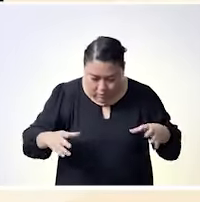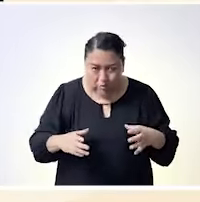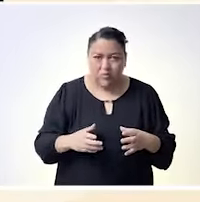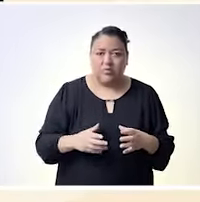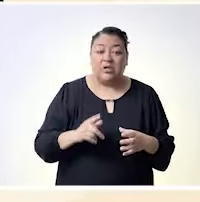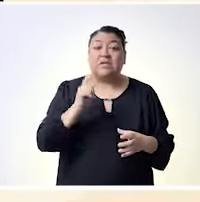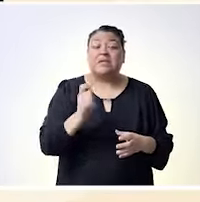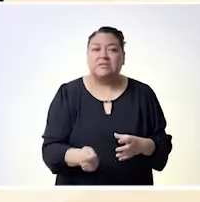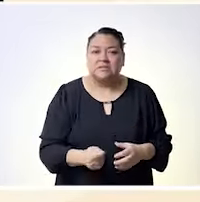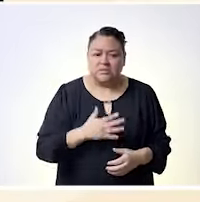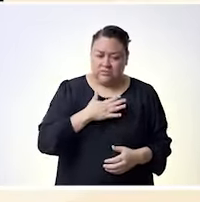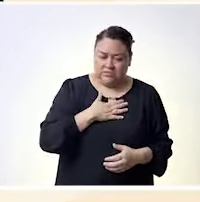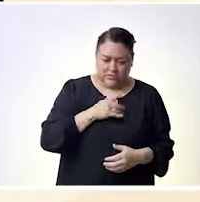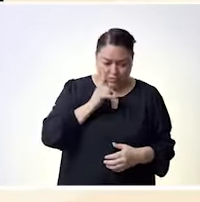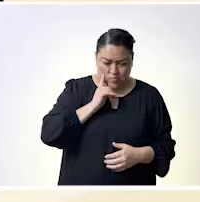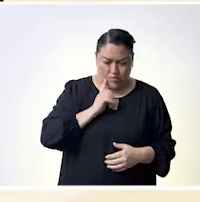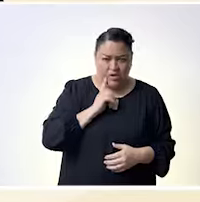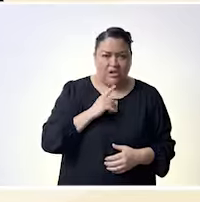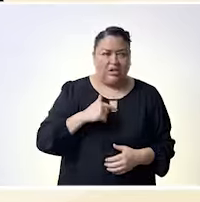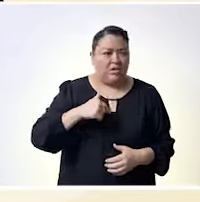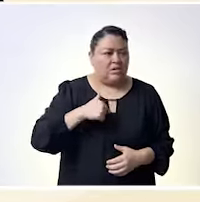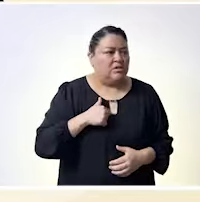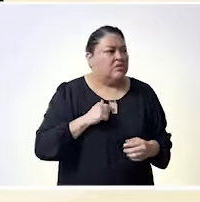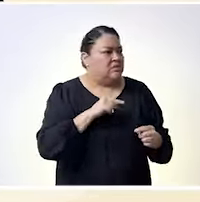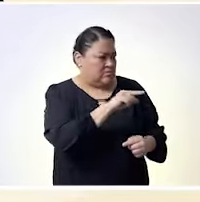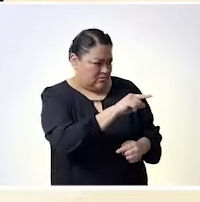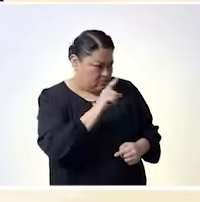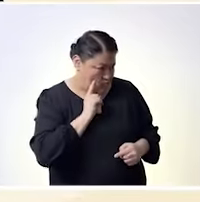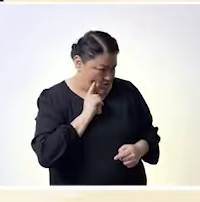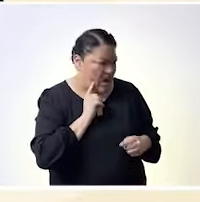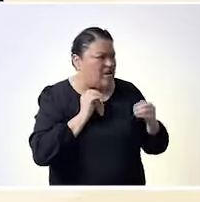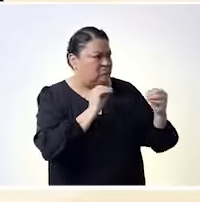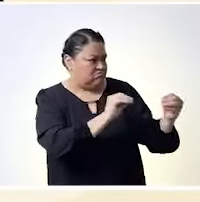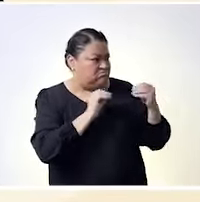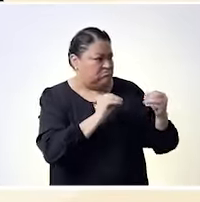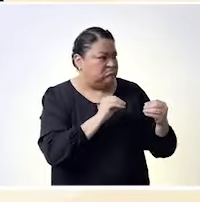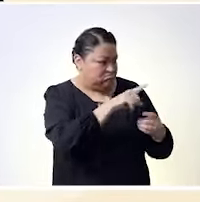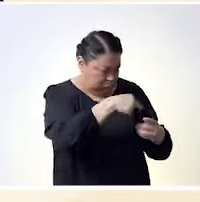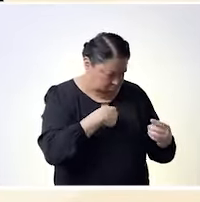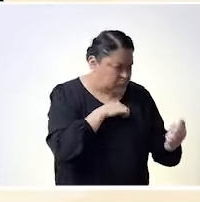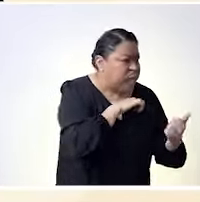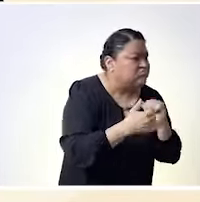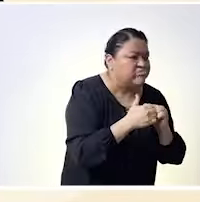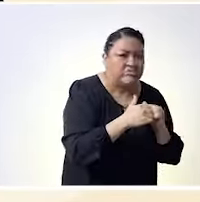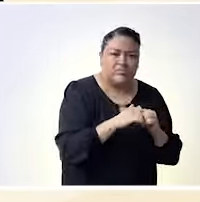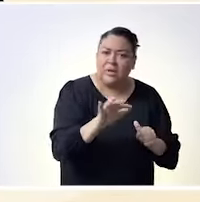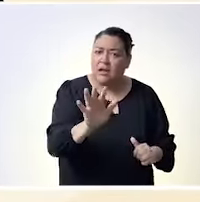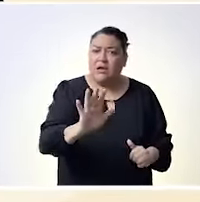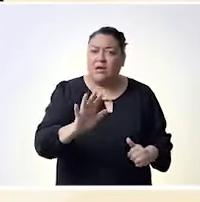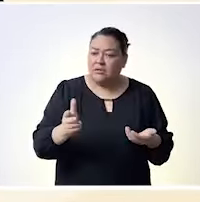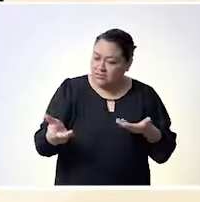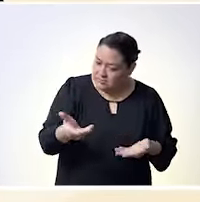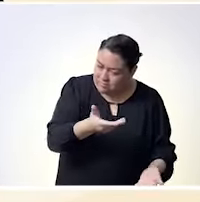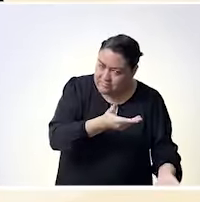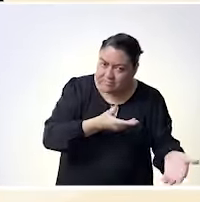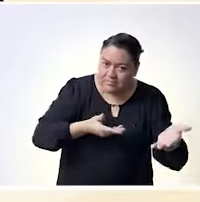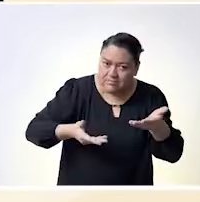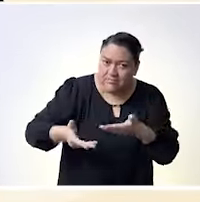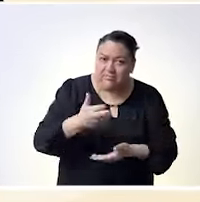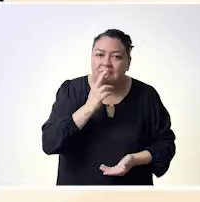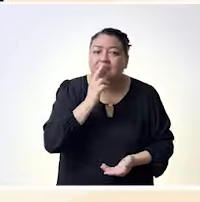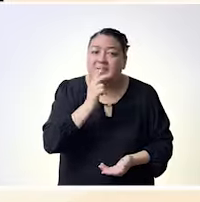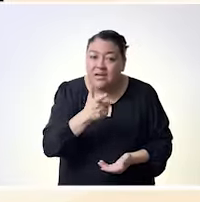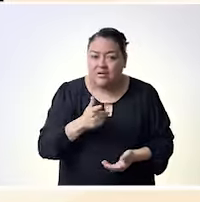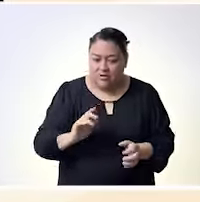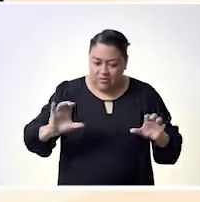a ir entonces esta es la importancia hablemos de la importancia que somos nosotras y de verdad no